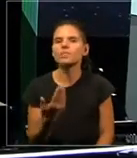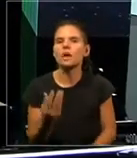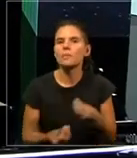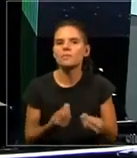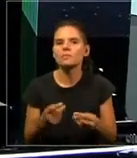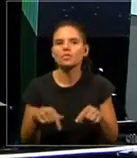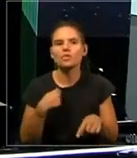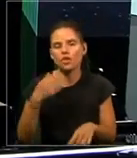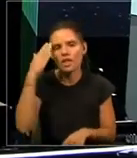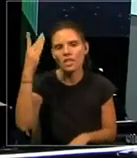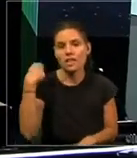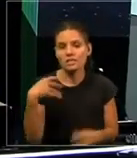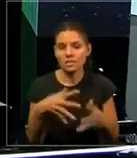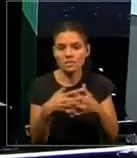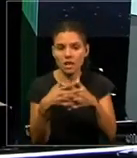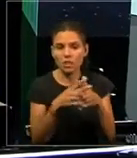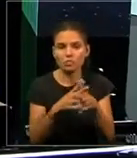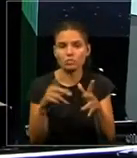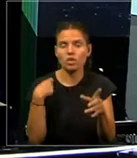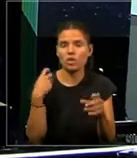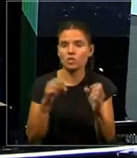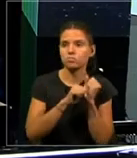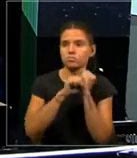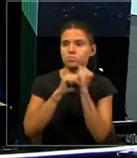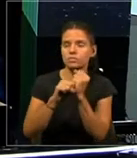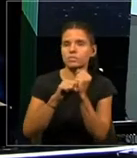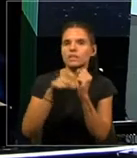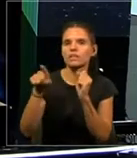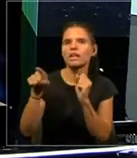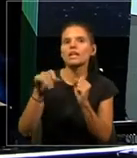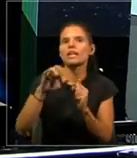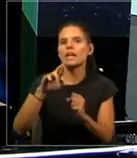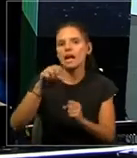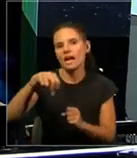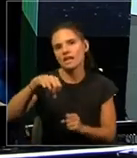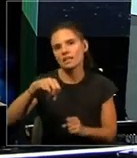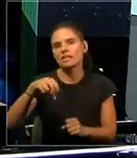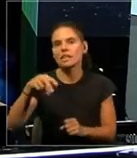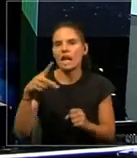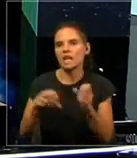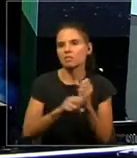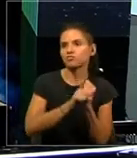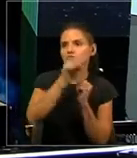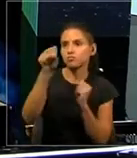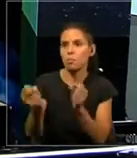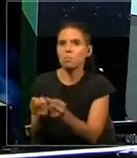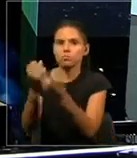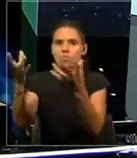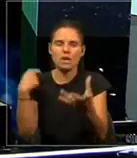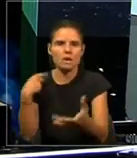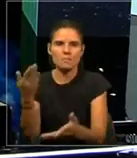atacó y mató a ese líder militar iraní. Y después hubo una respuesta,